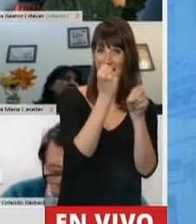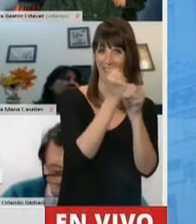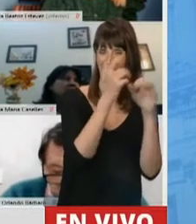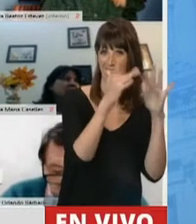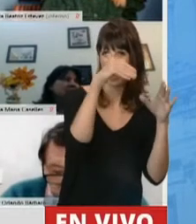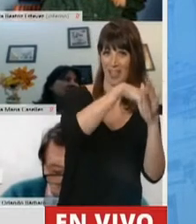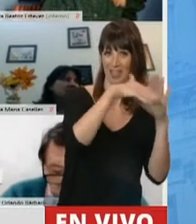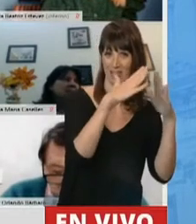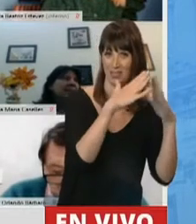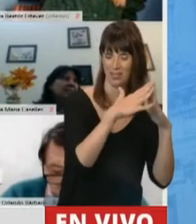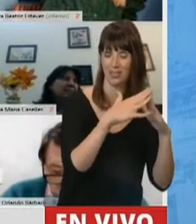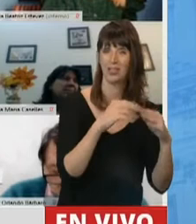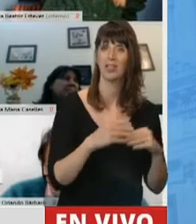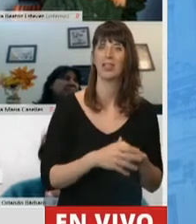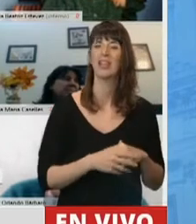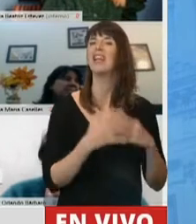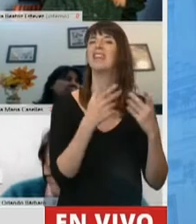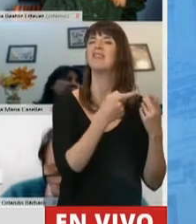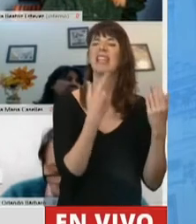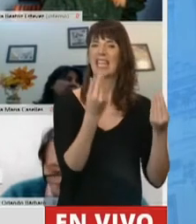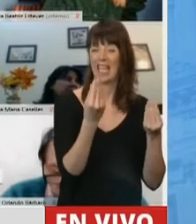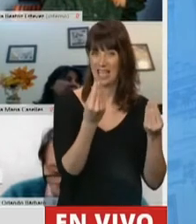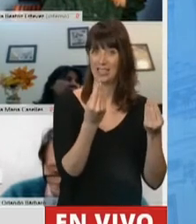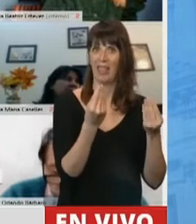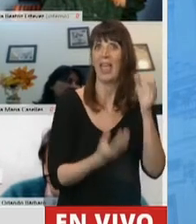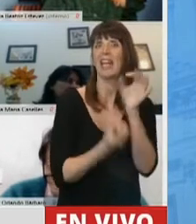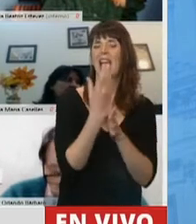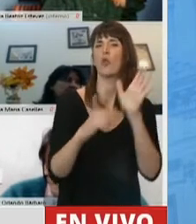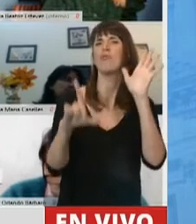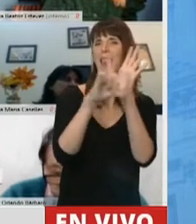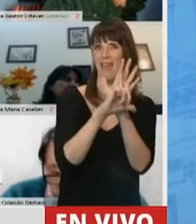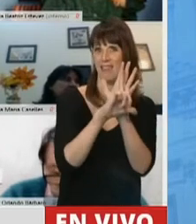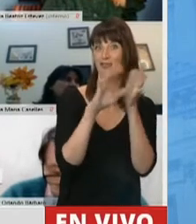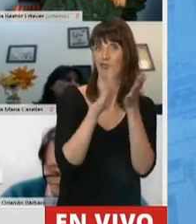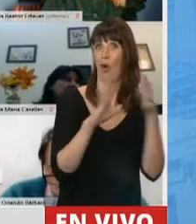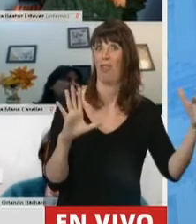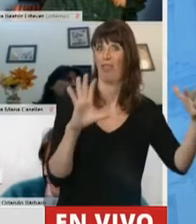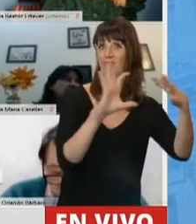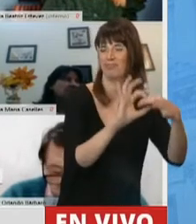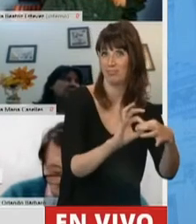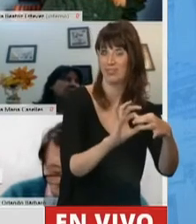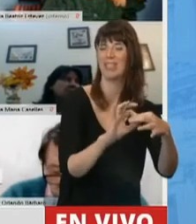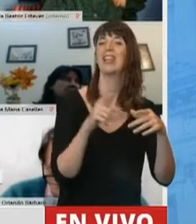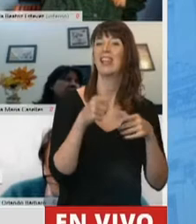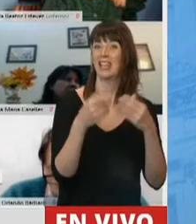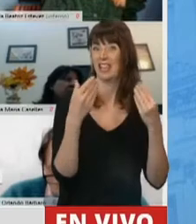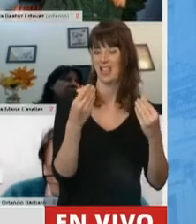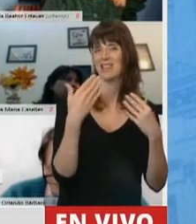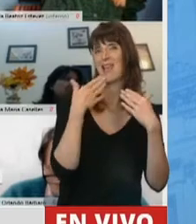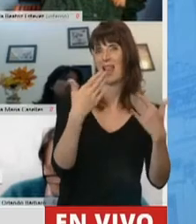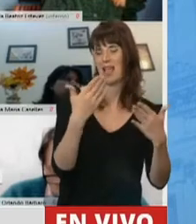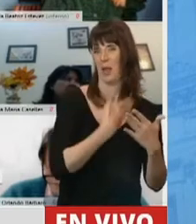es de materializar en una norma, una política que reinauguró nuestro presidente Alberto